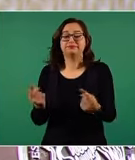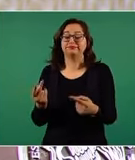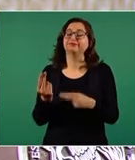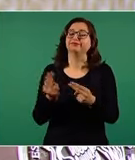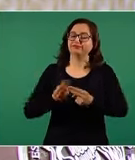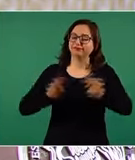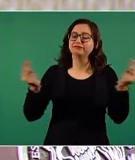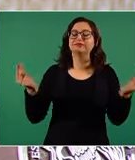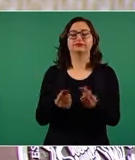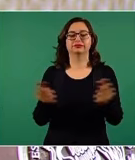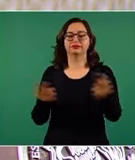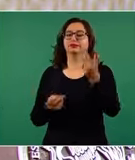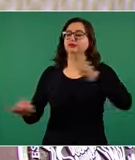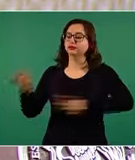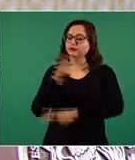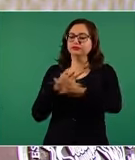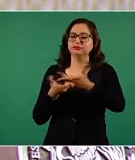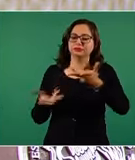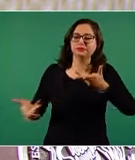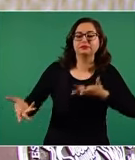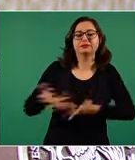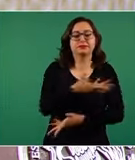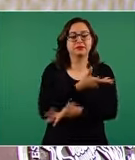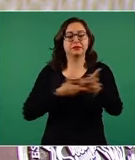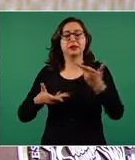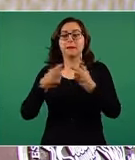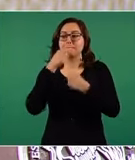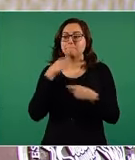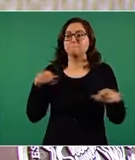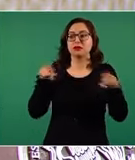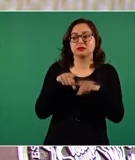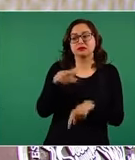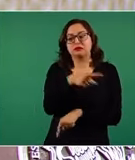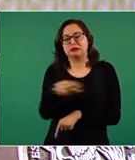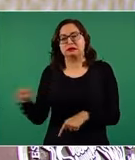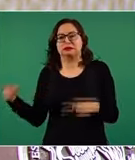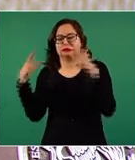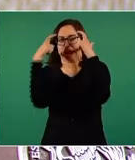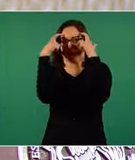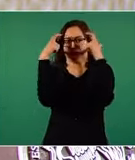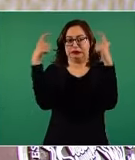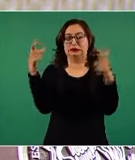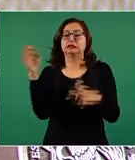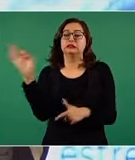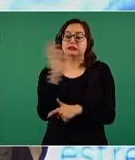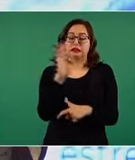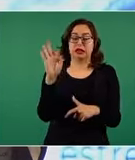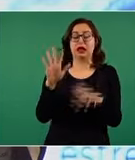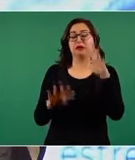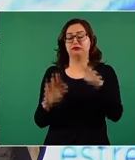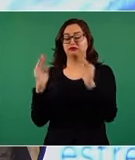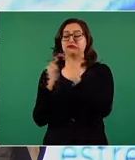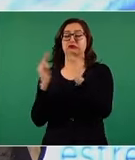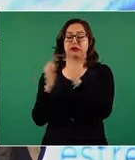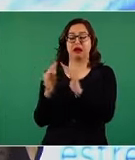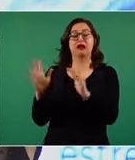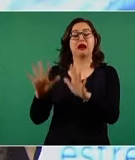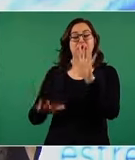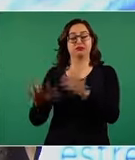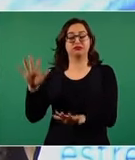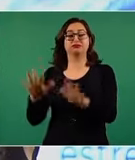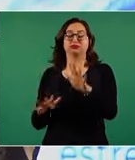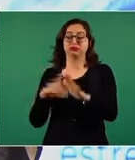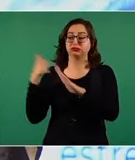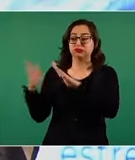también necesitan un cobijo para aminorar el estrés y la posible violencia que pudieron sufrir durante los largos